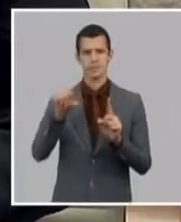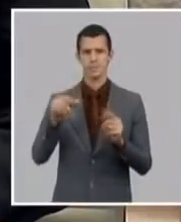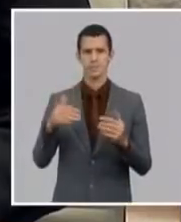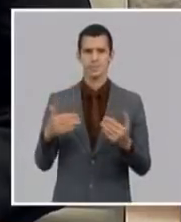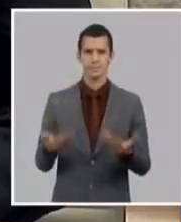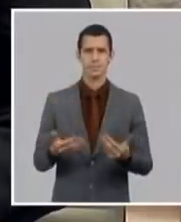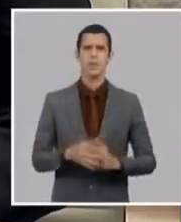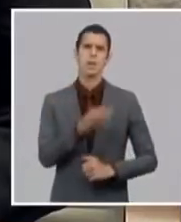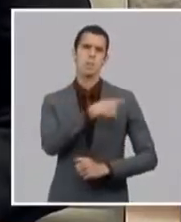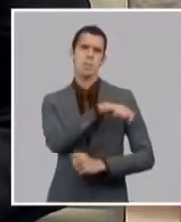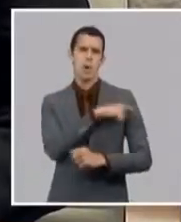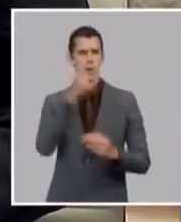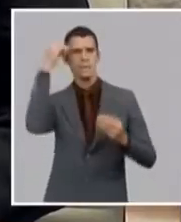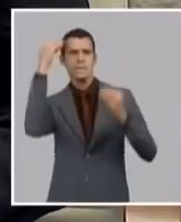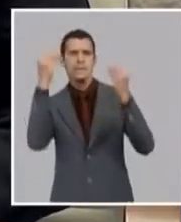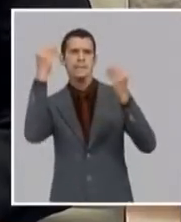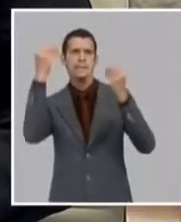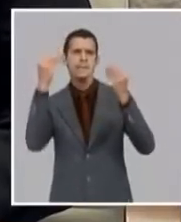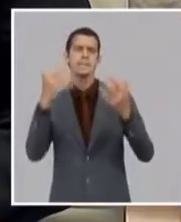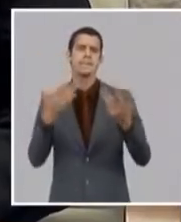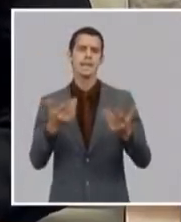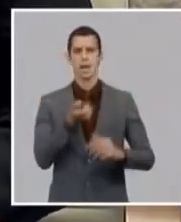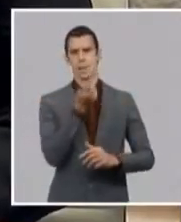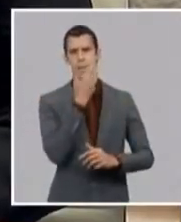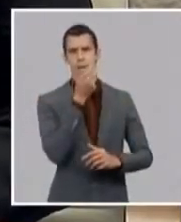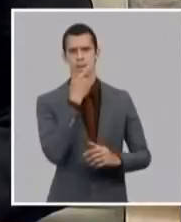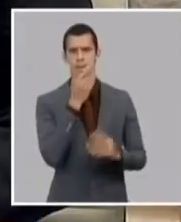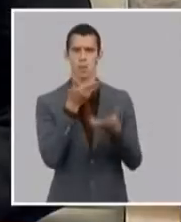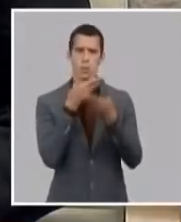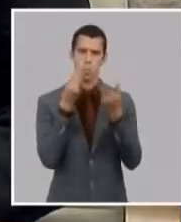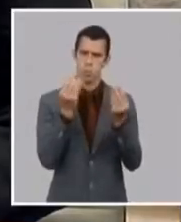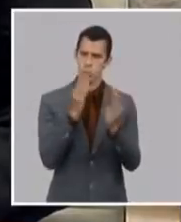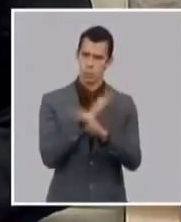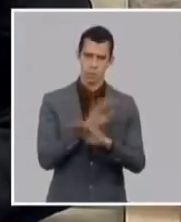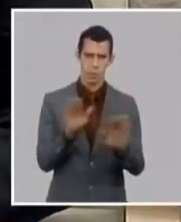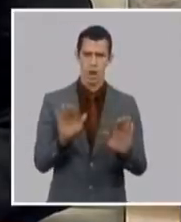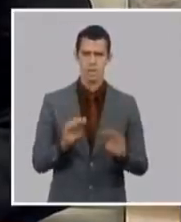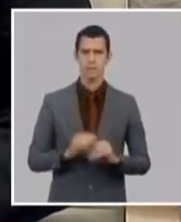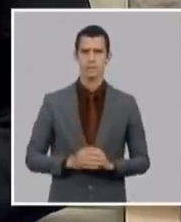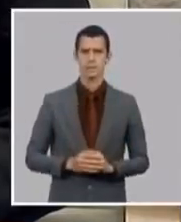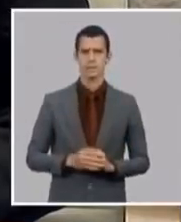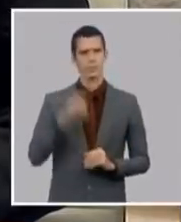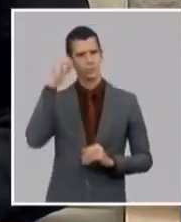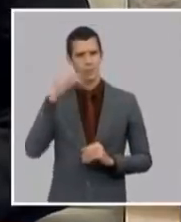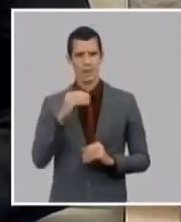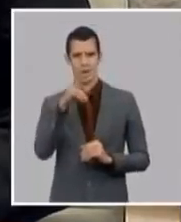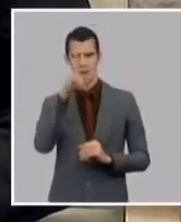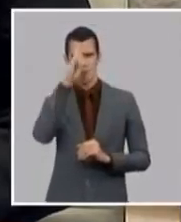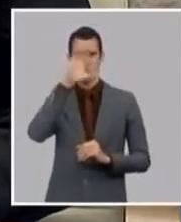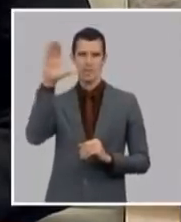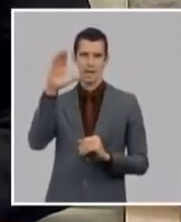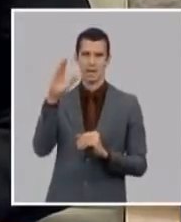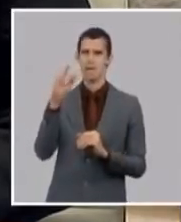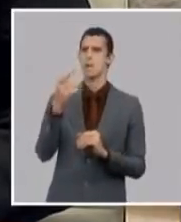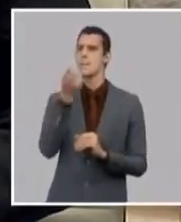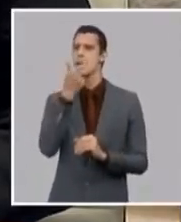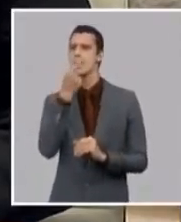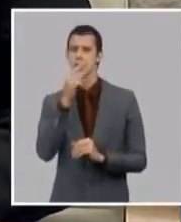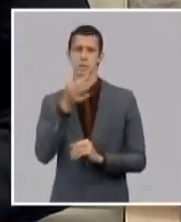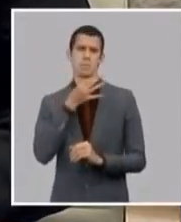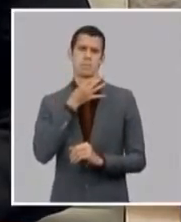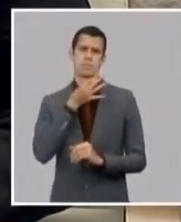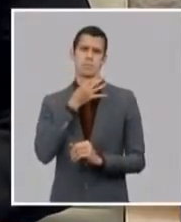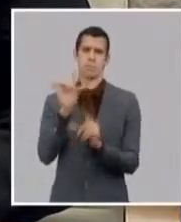que es la la escasez de medicamentos tanto en instituciones hospitalarias como en nuestro